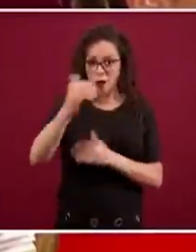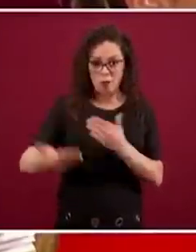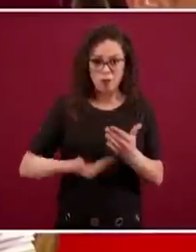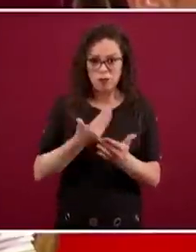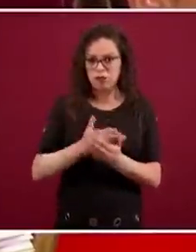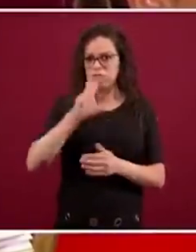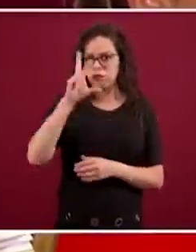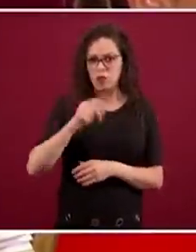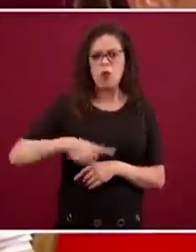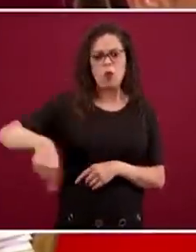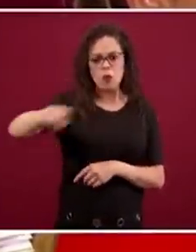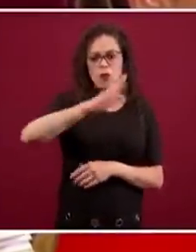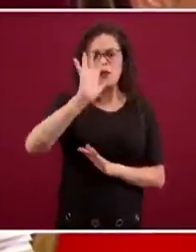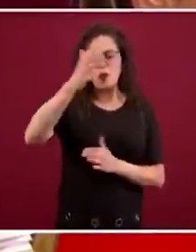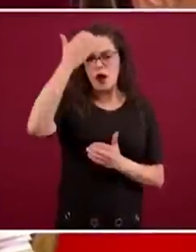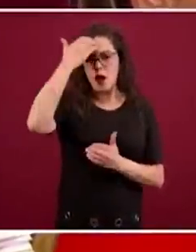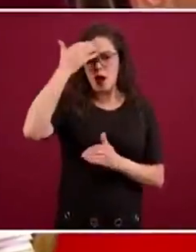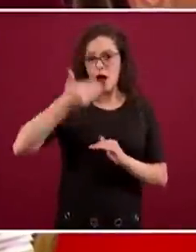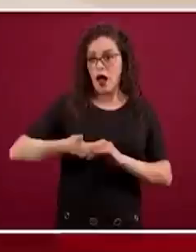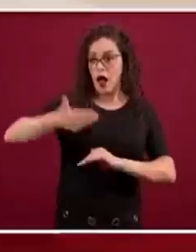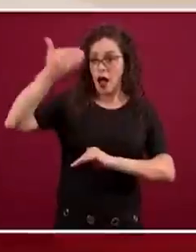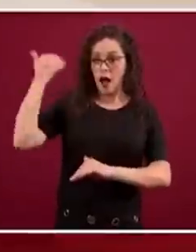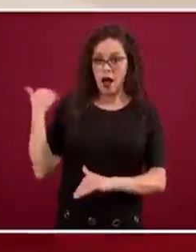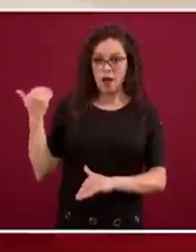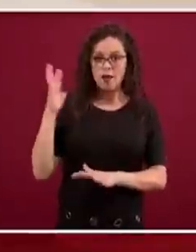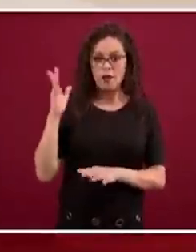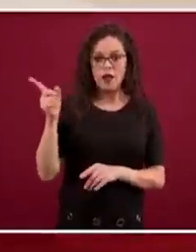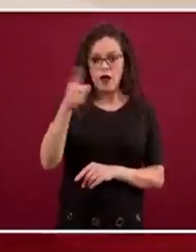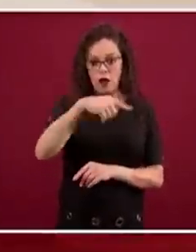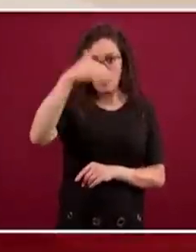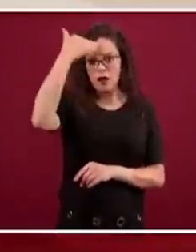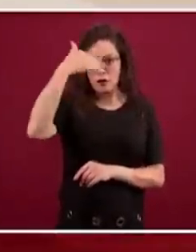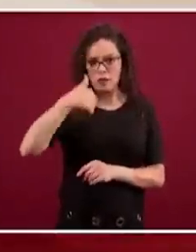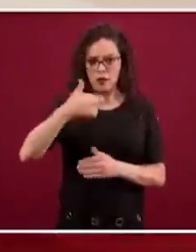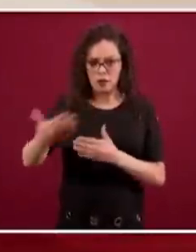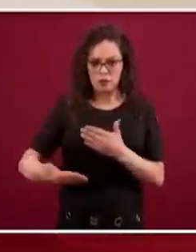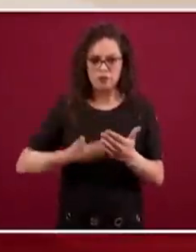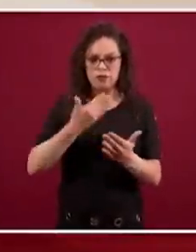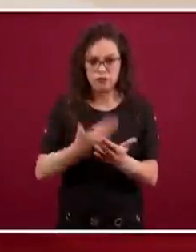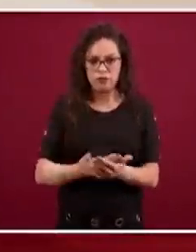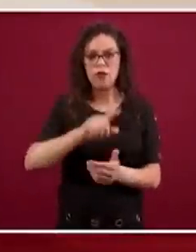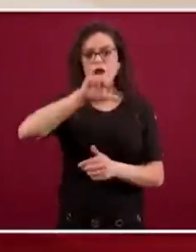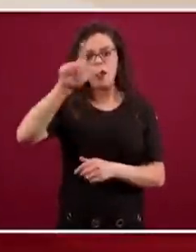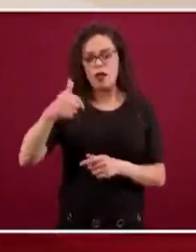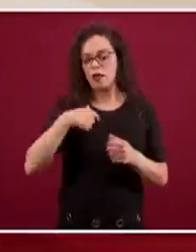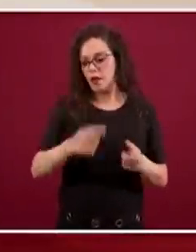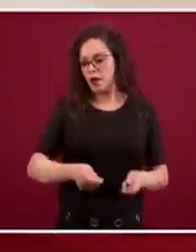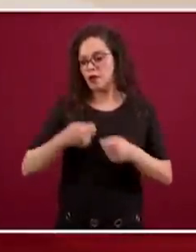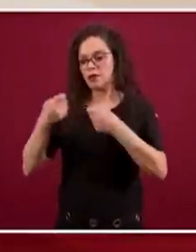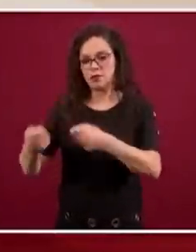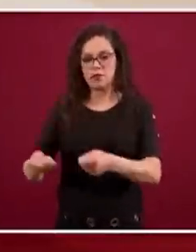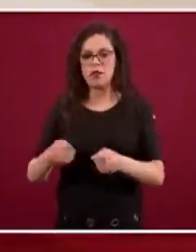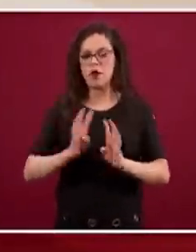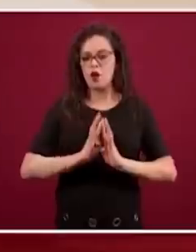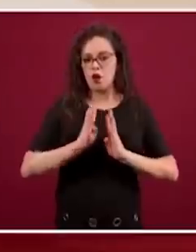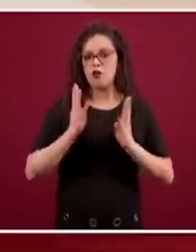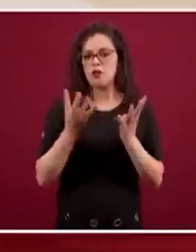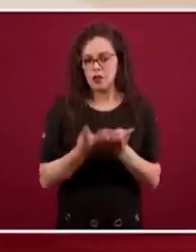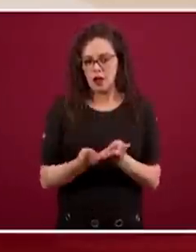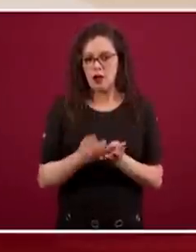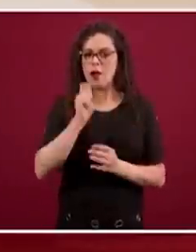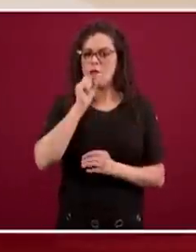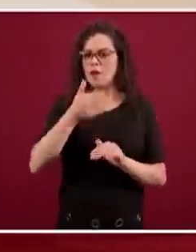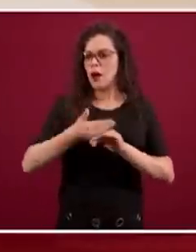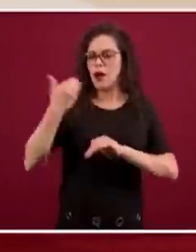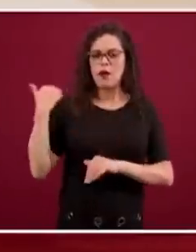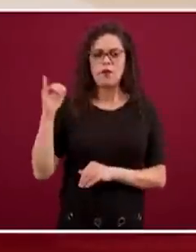antes de que las adoptara el consejo, son las que presentamos aquí el jueves, son las recomendaciones